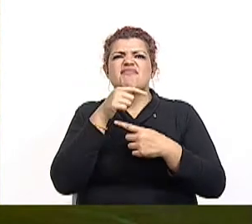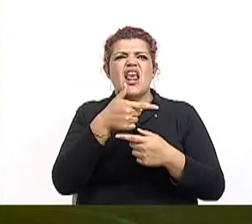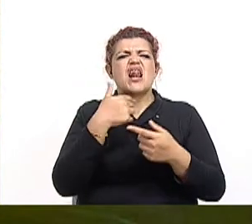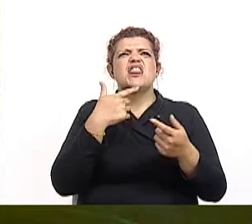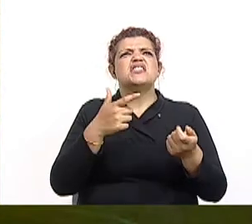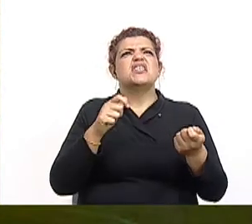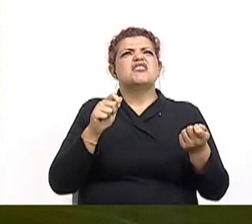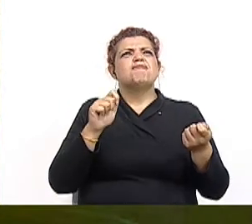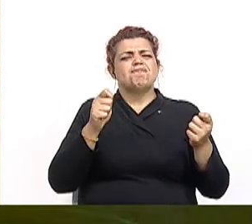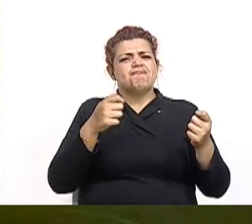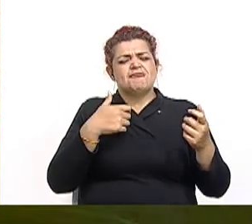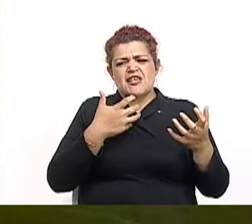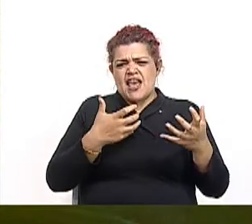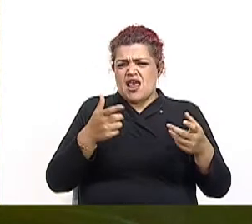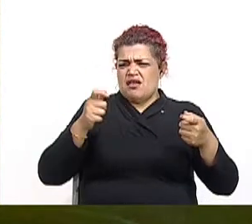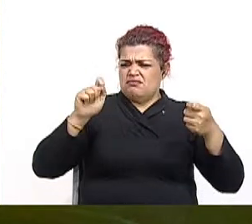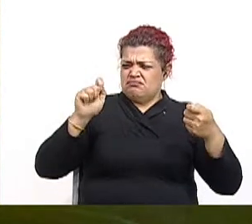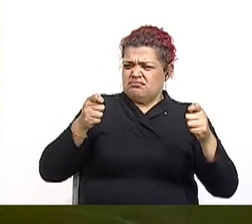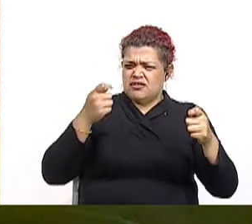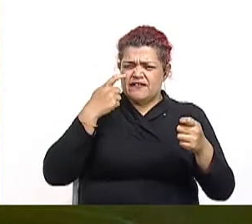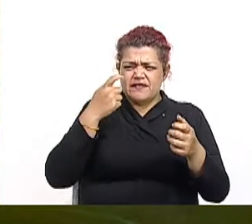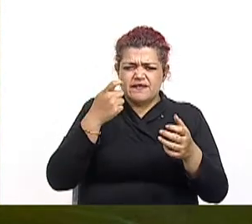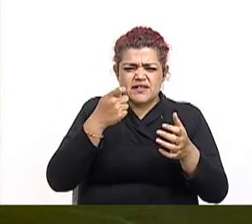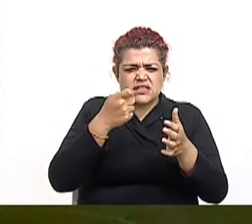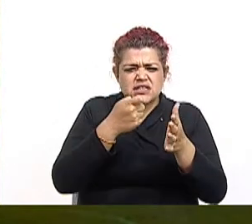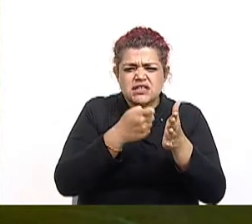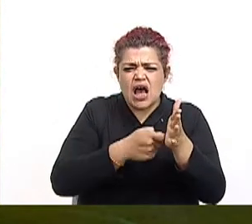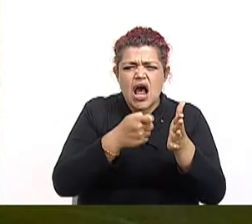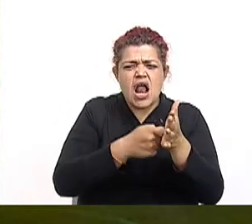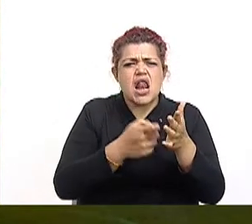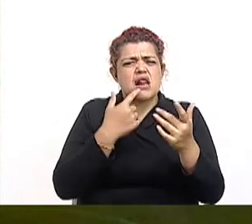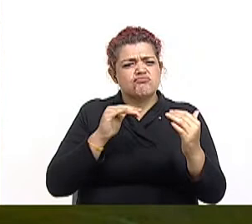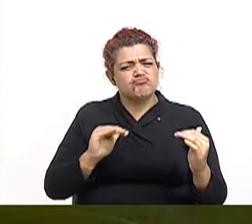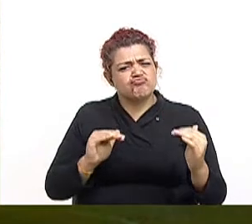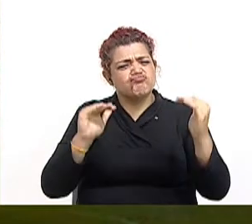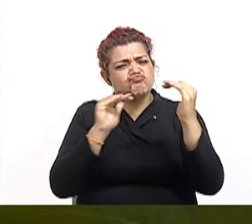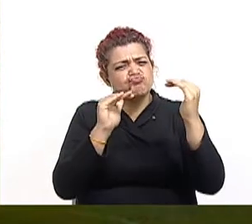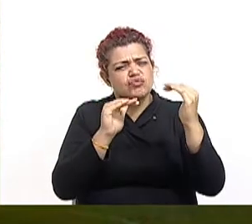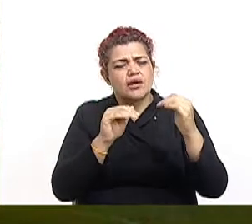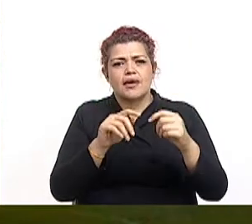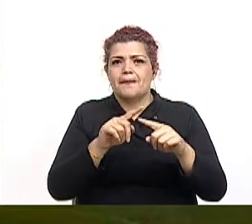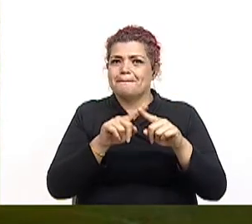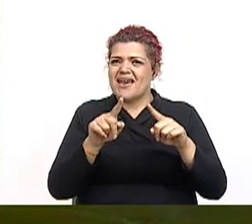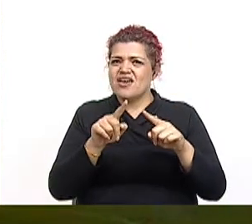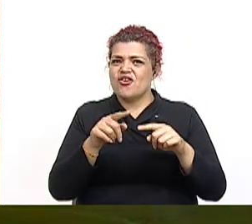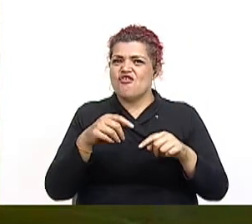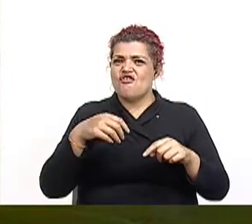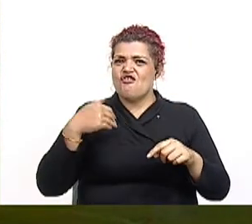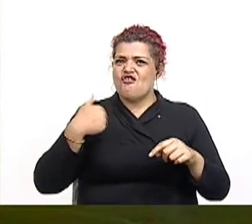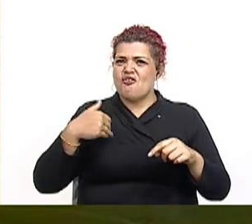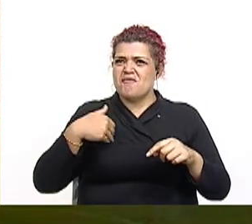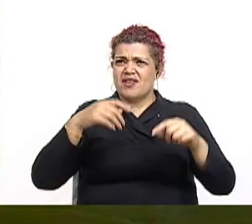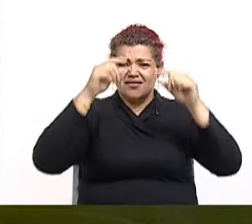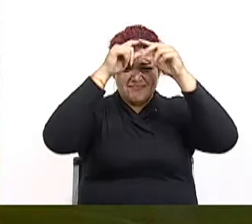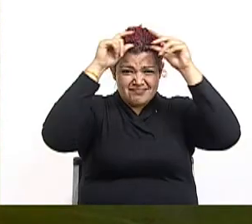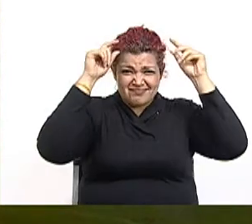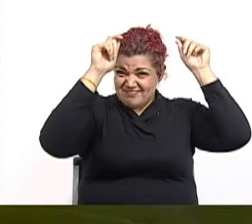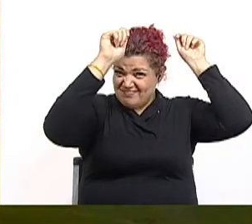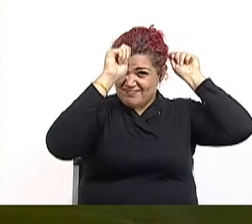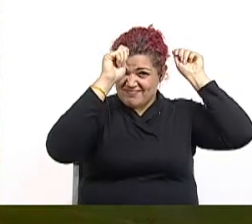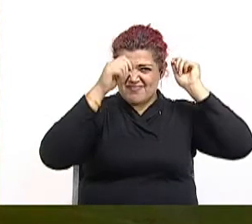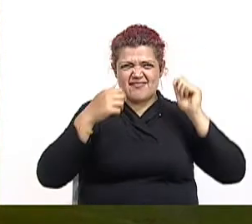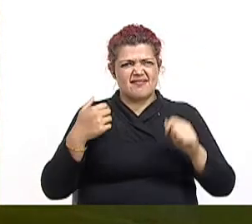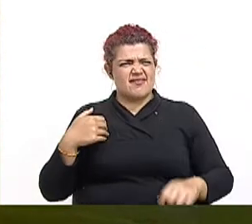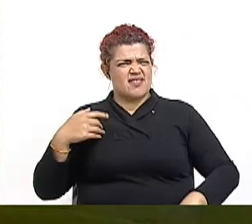más justa, más equitativa. Y Federico Tinoco le entra durísimo en la historia de nuestro país. Y le da un